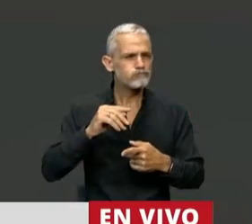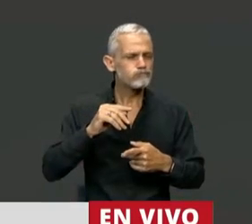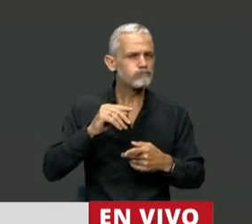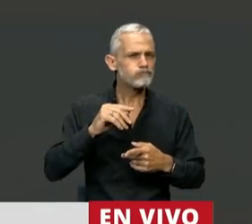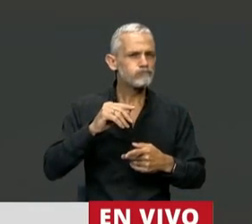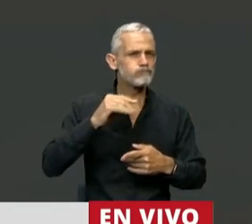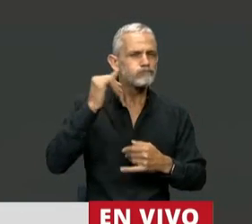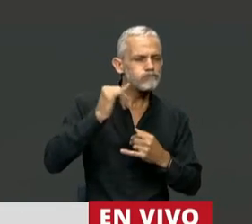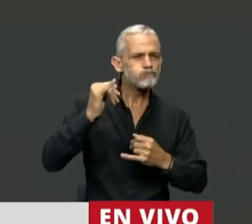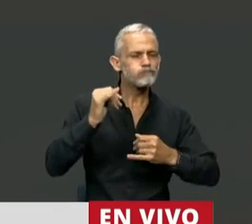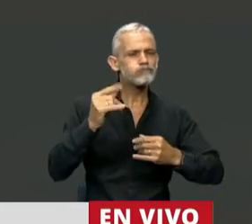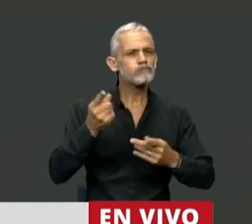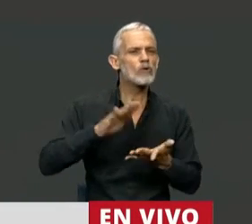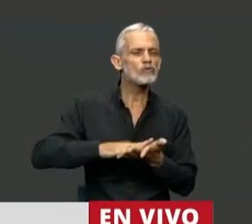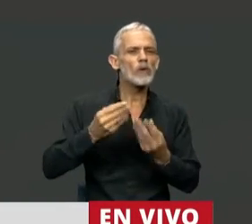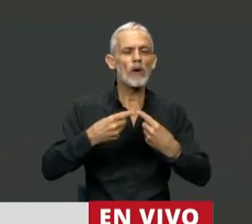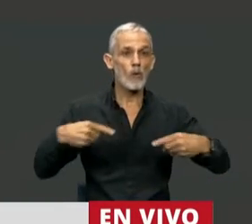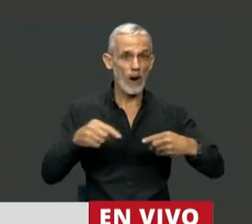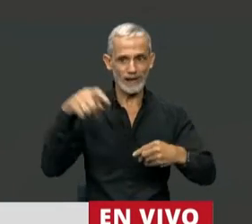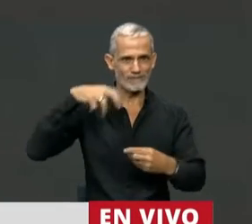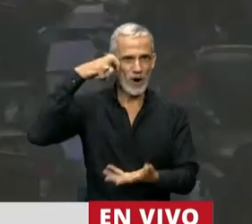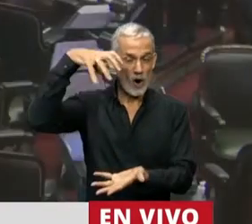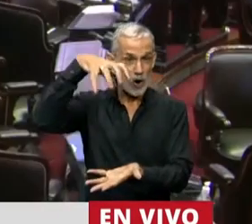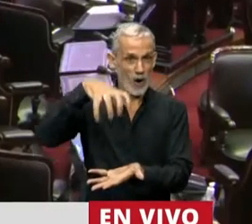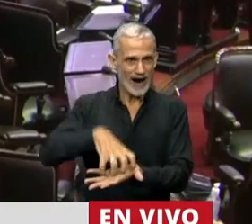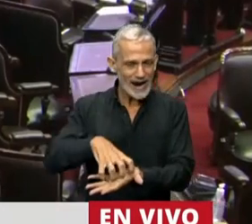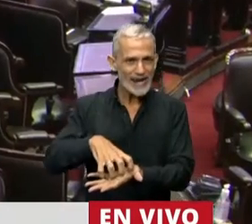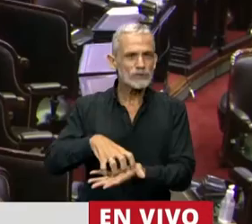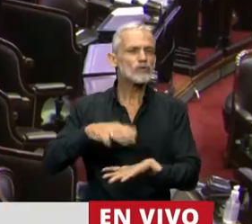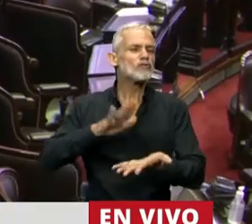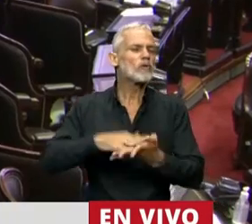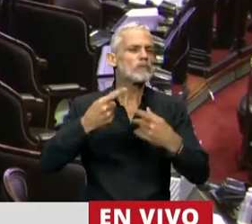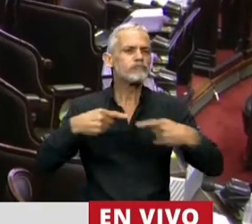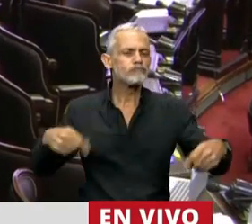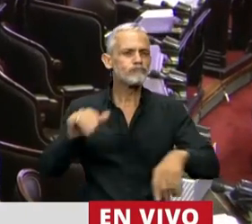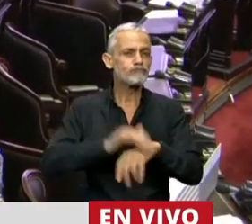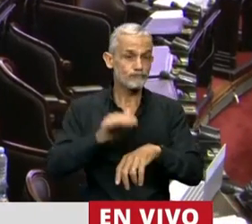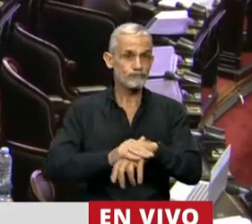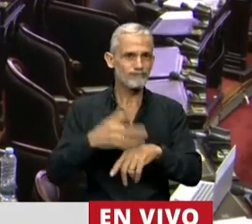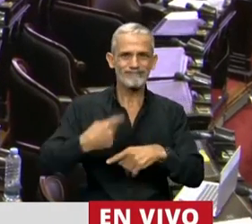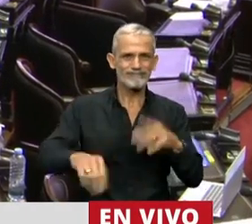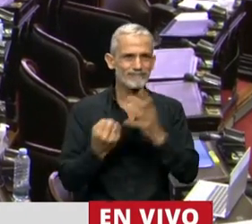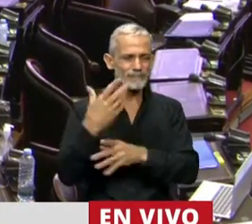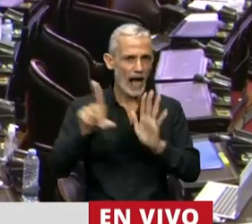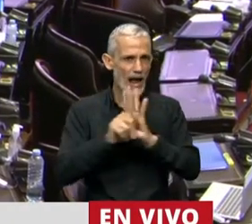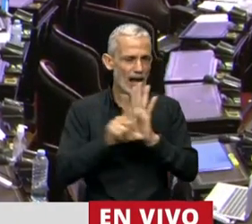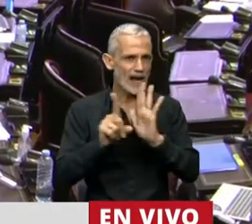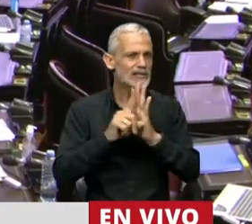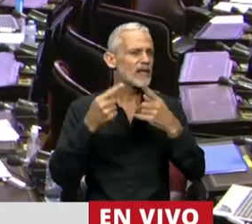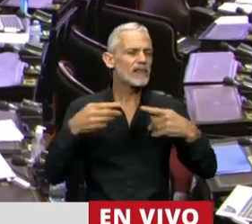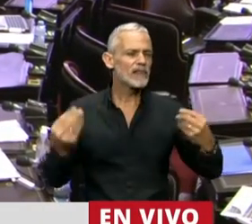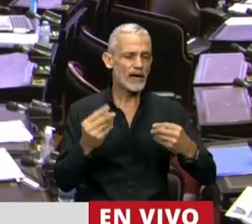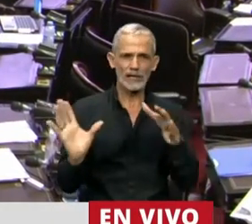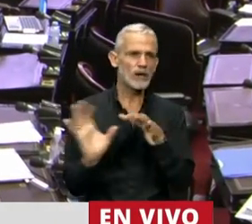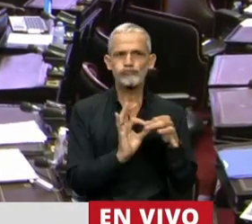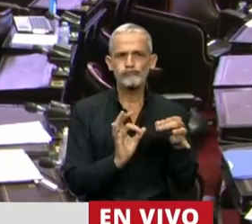responsabilidad y la atribución de este Congreso en materia de leyes que tienen